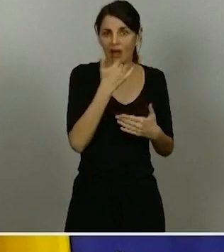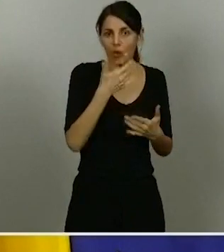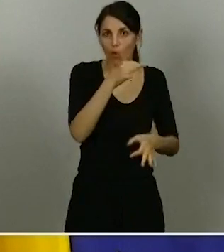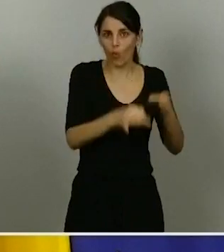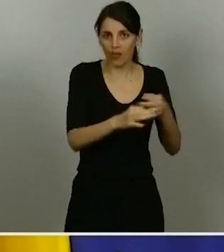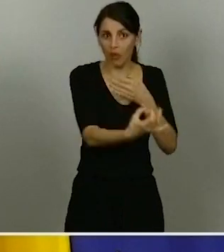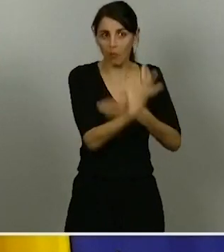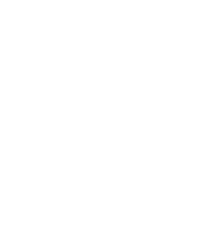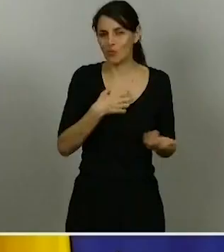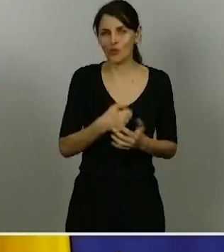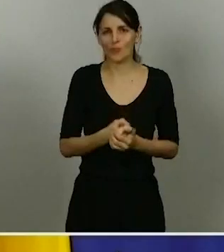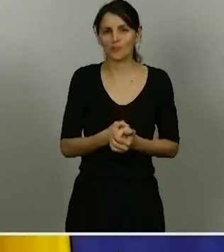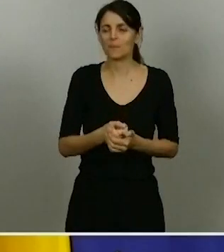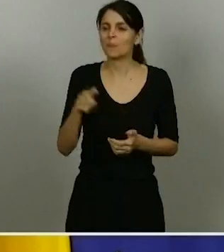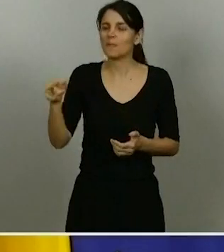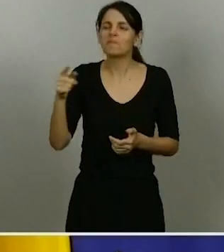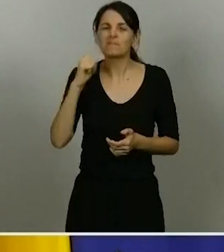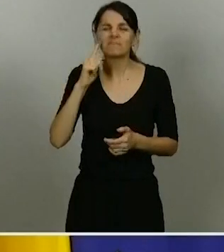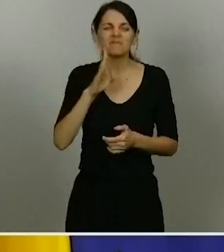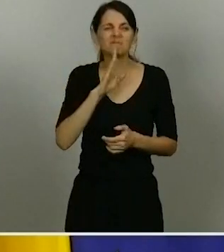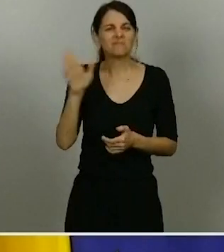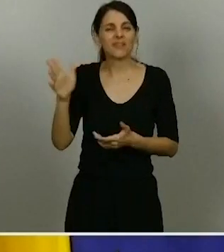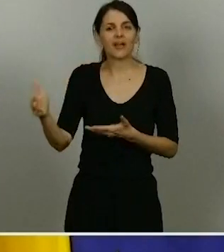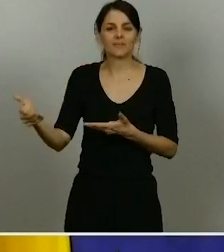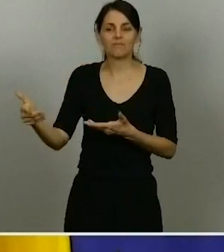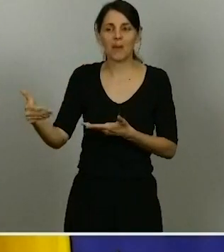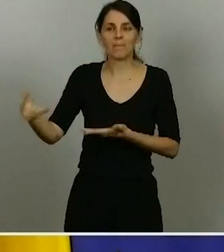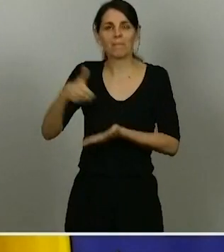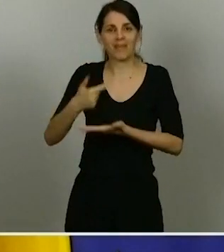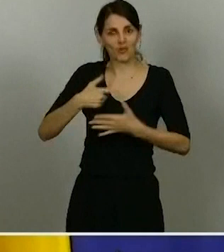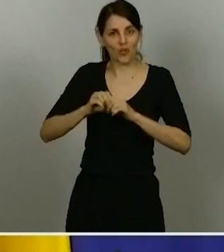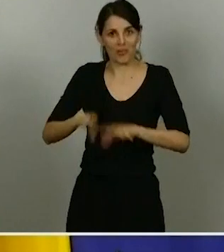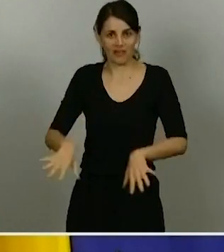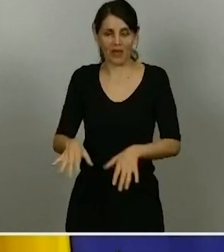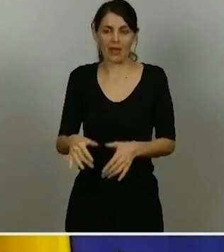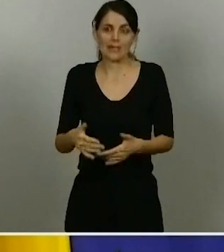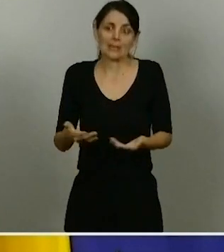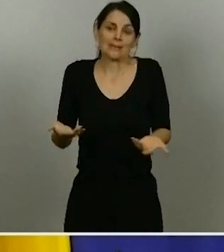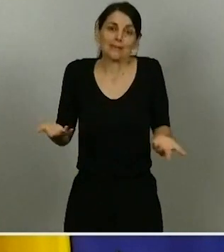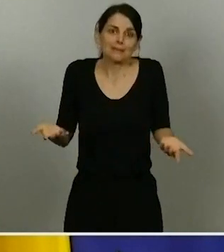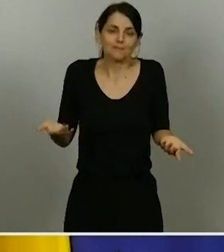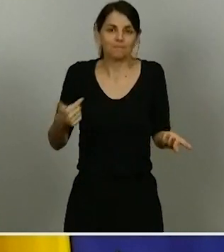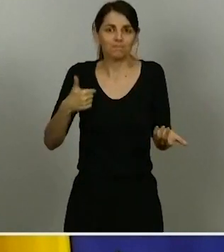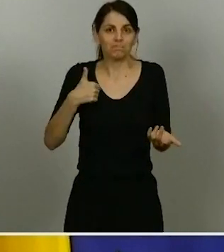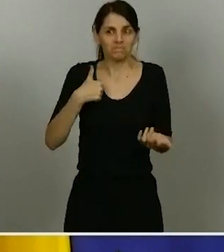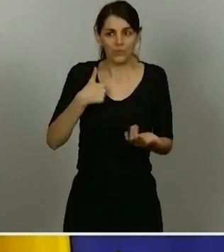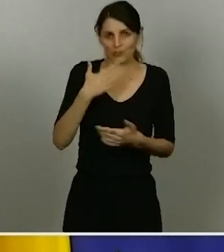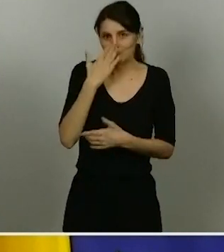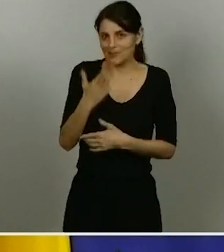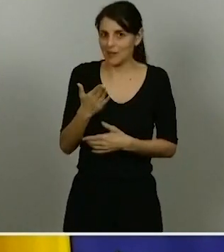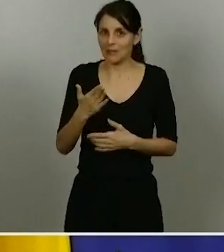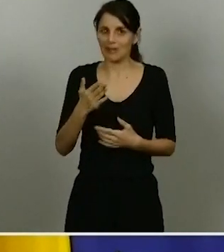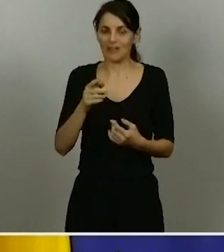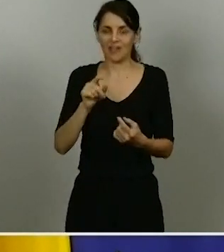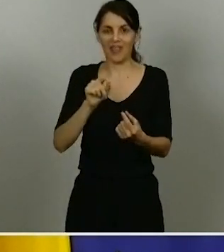puedo decir muy poco. Siento decir que no veo los debates del Congreso y menos en este